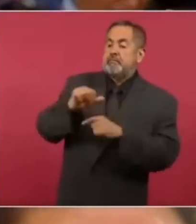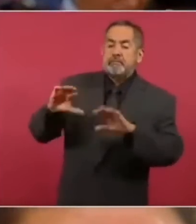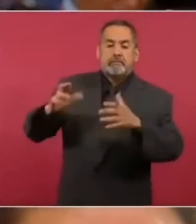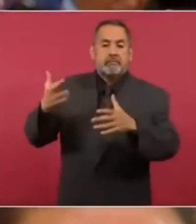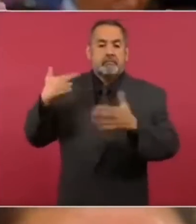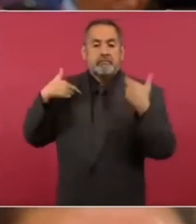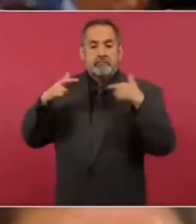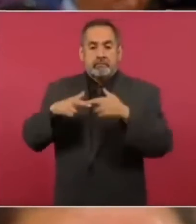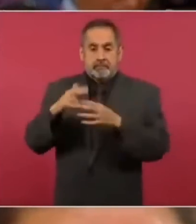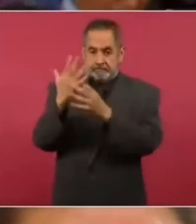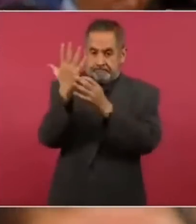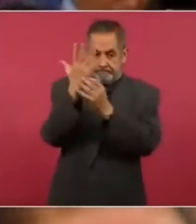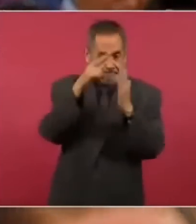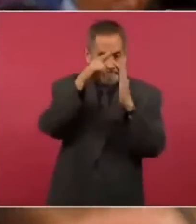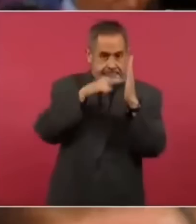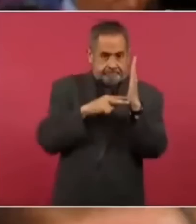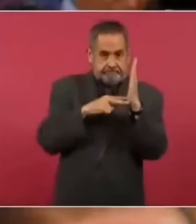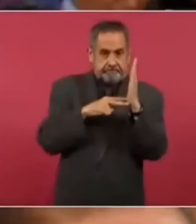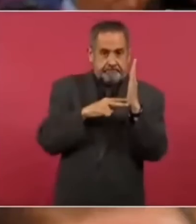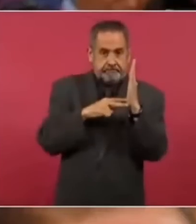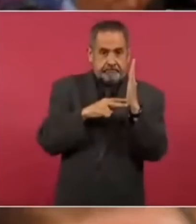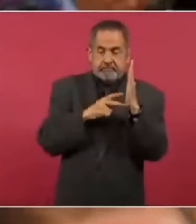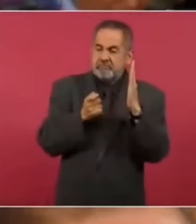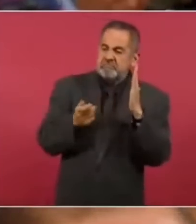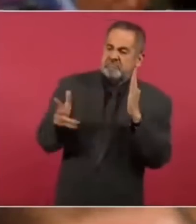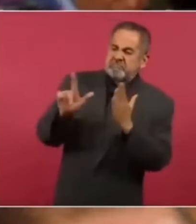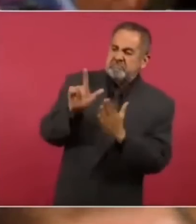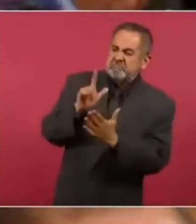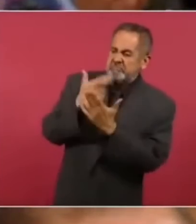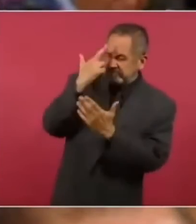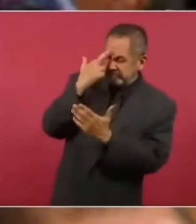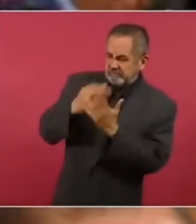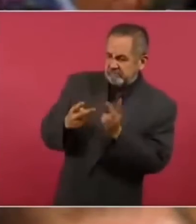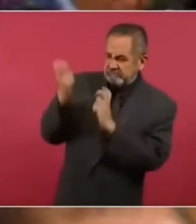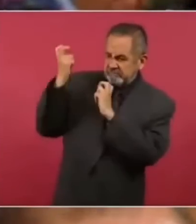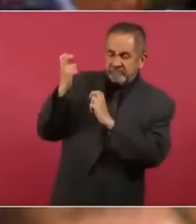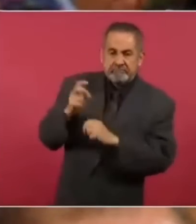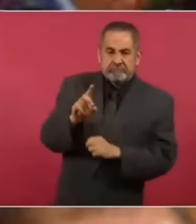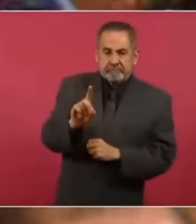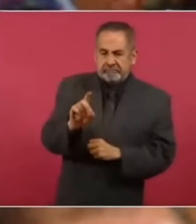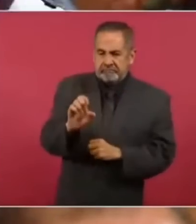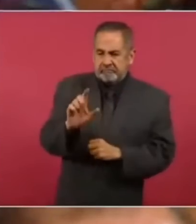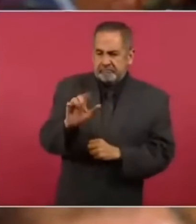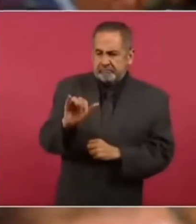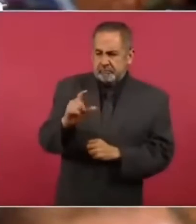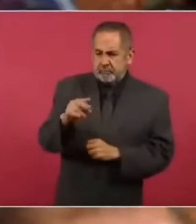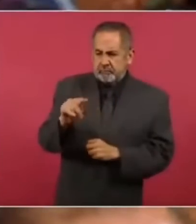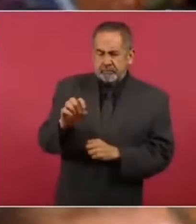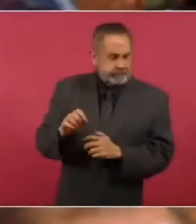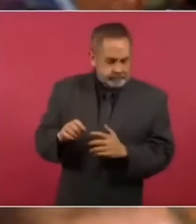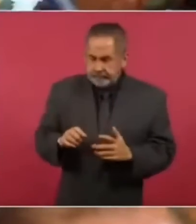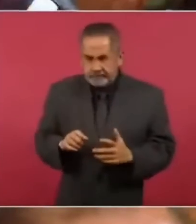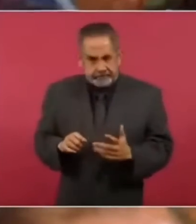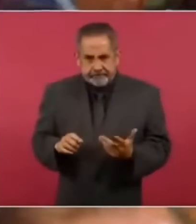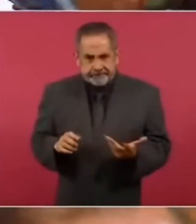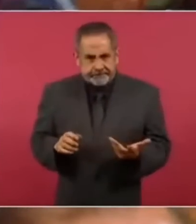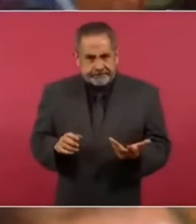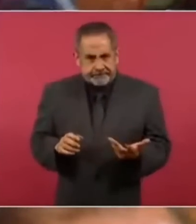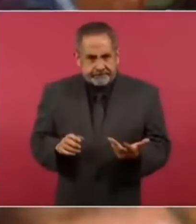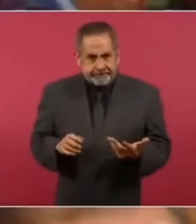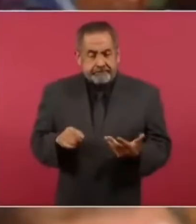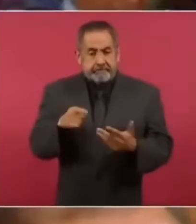tal cual se lo voy a leer, son unos delincuentes, cuando el tema de la reforma